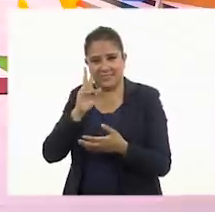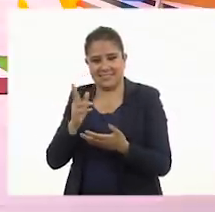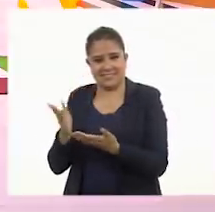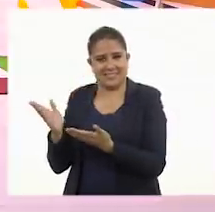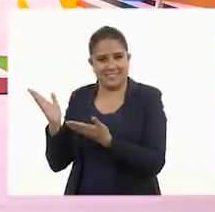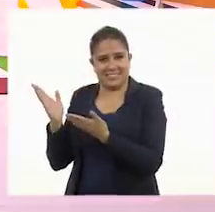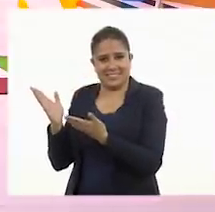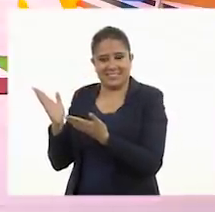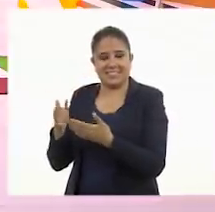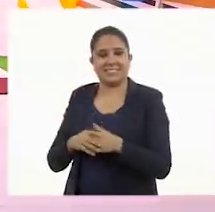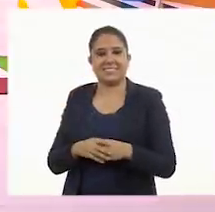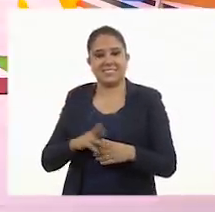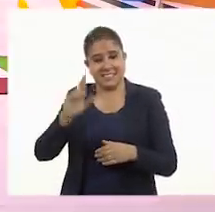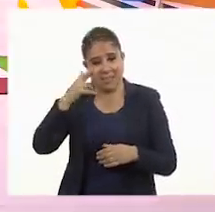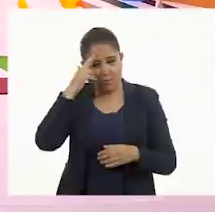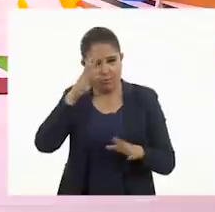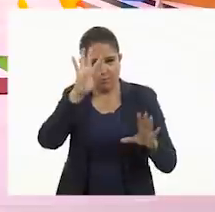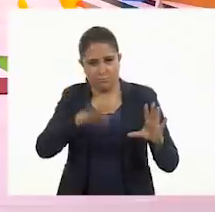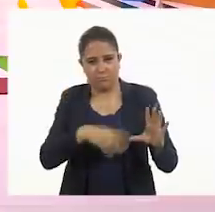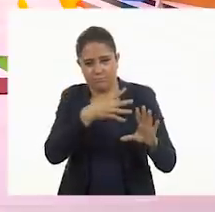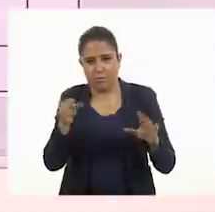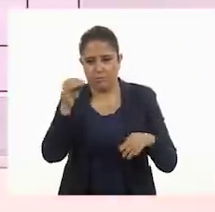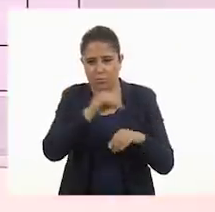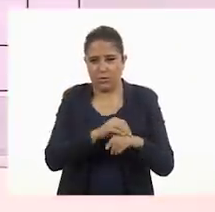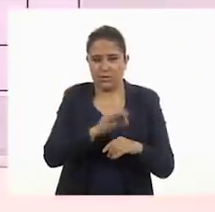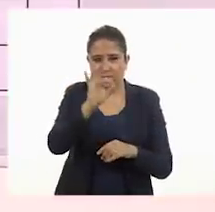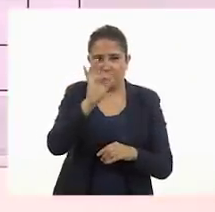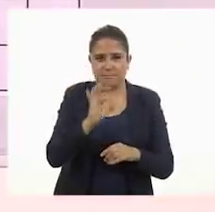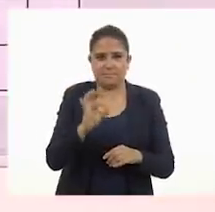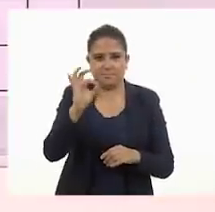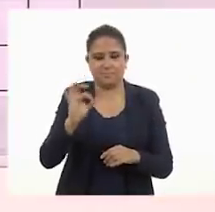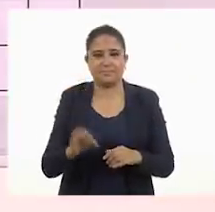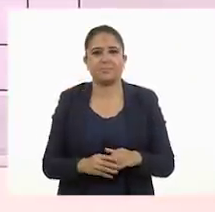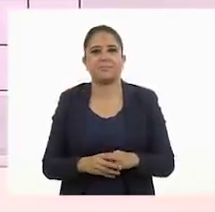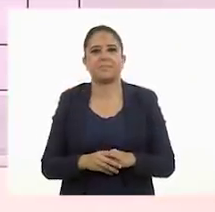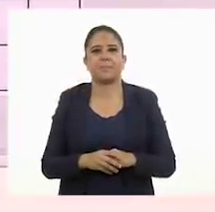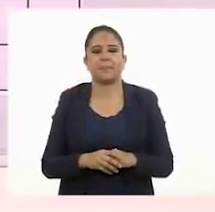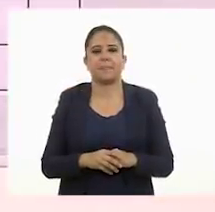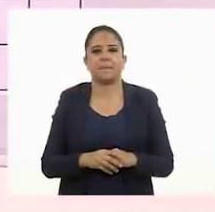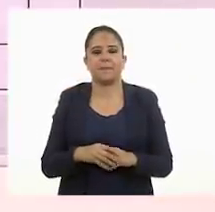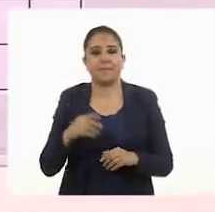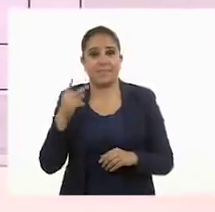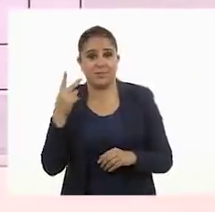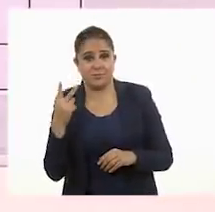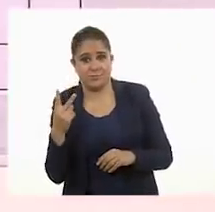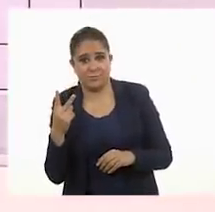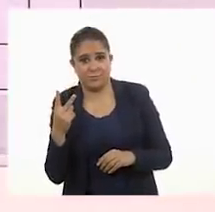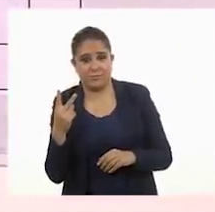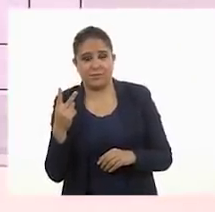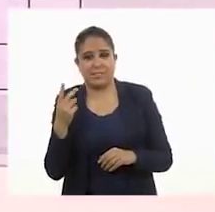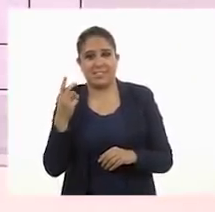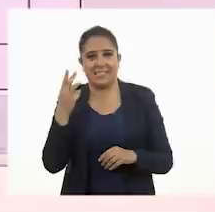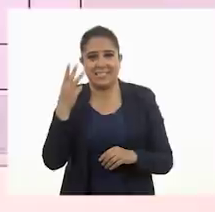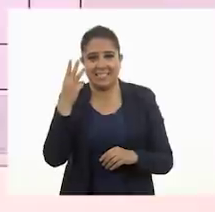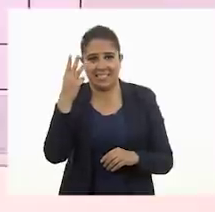Recuerda, en tablero, y vamos colocando las fichas. Una, dos,